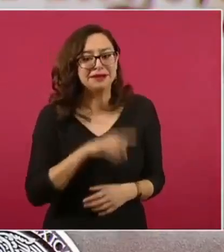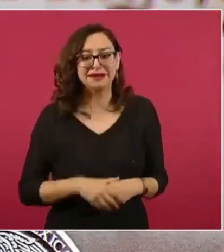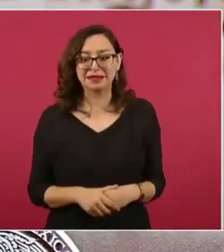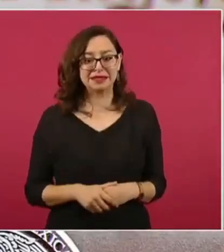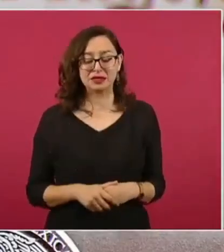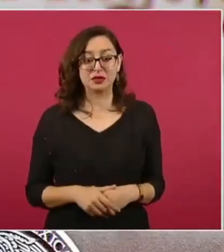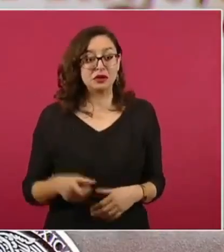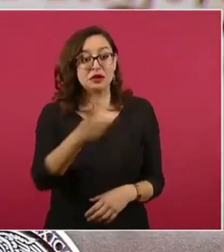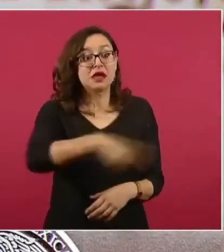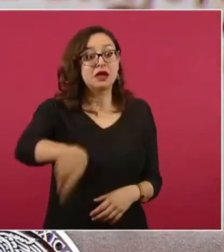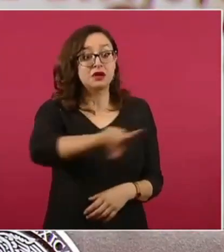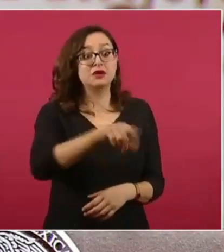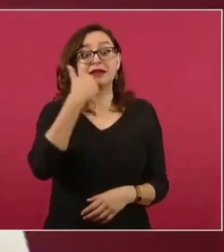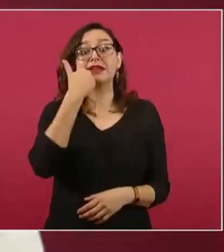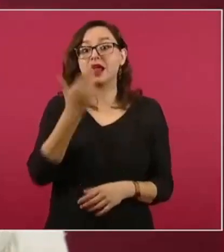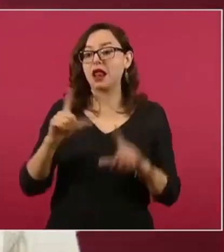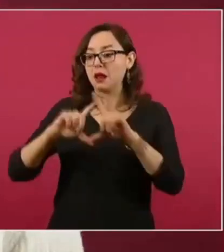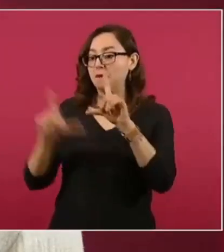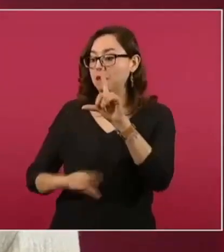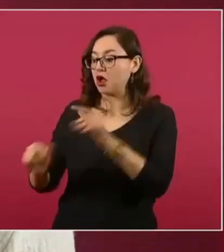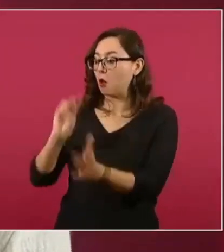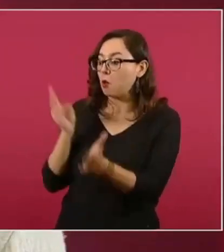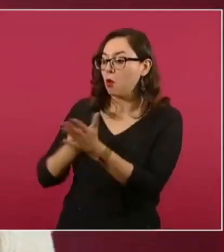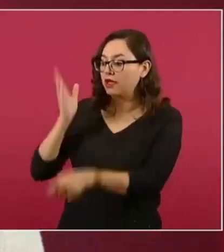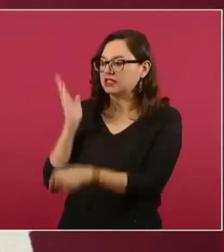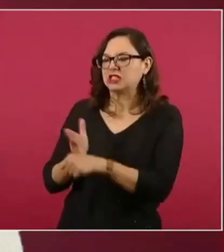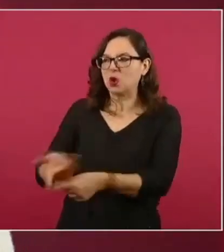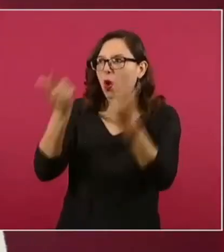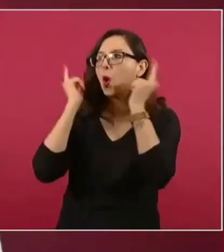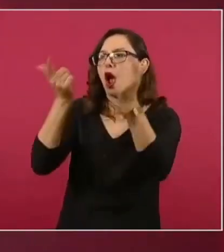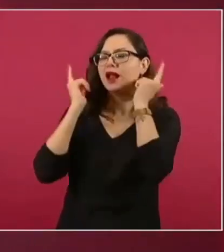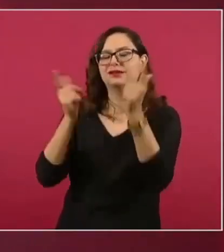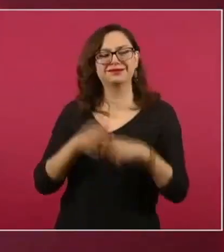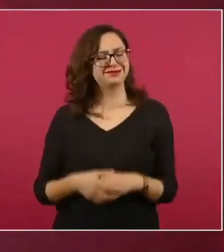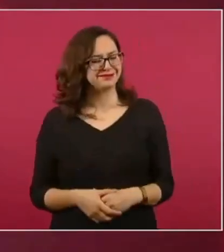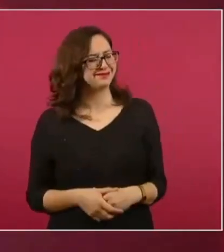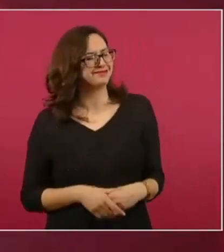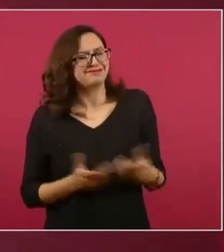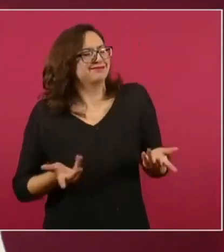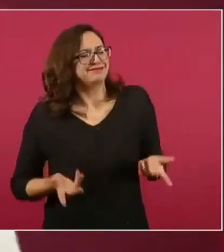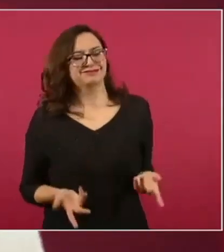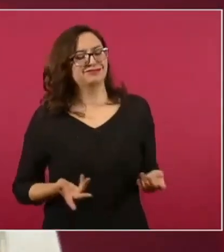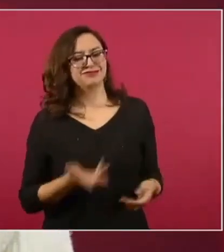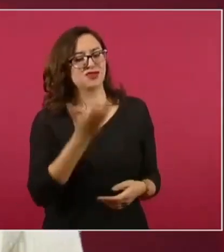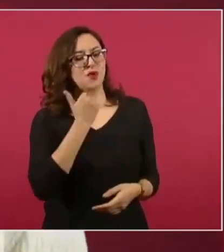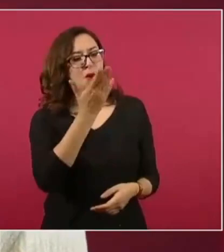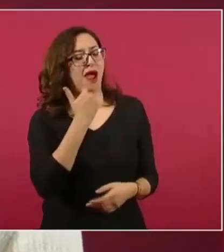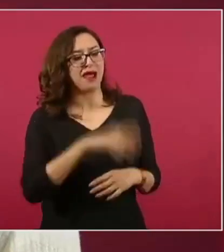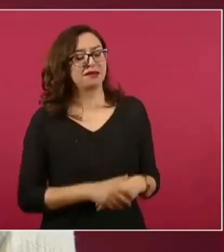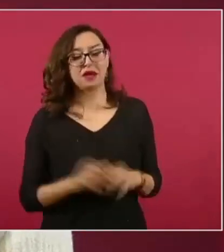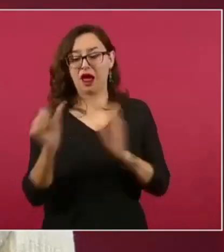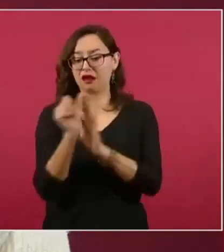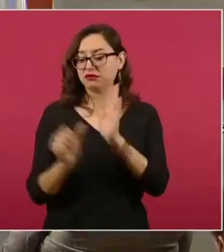sancione a México. Pero no hay tal violación. El artículo 8 del tratado reconoce la soberanía de